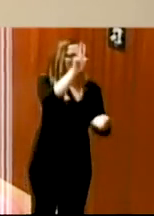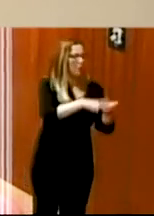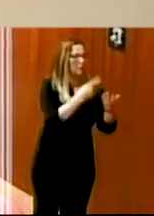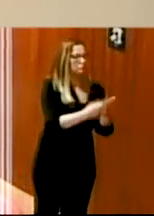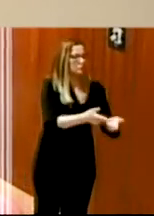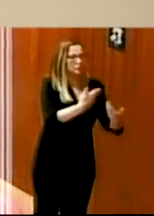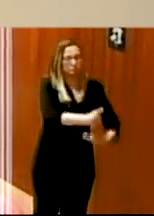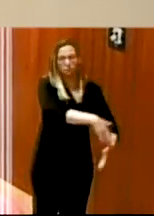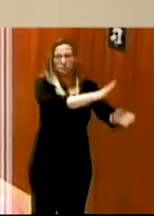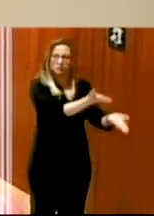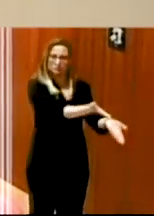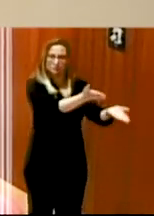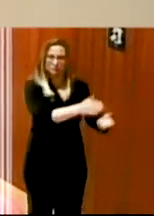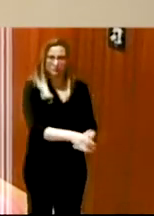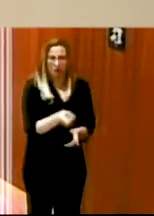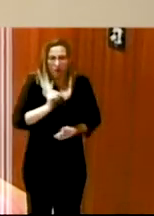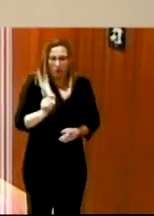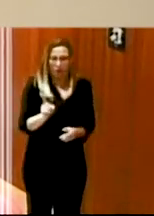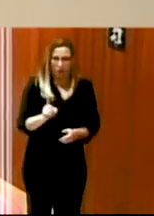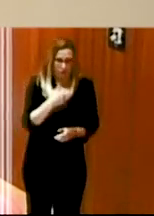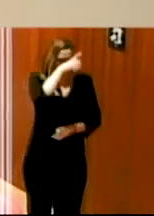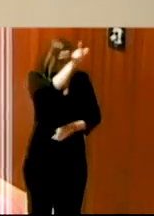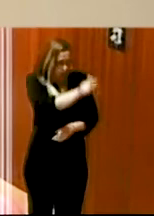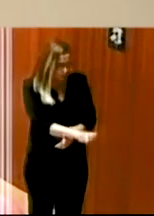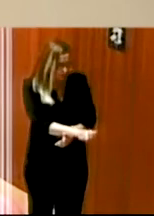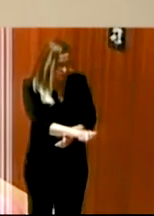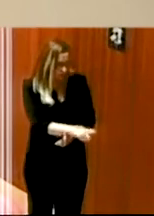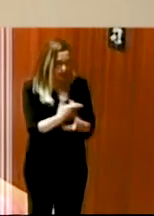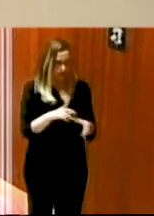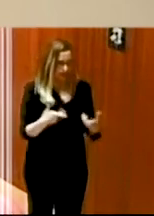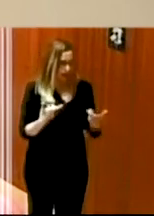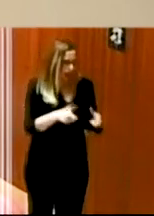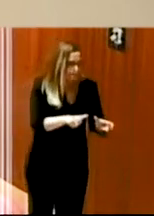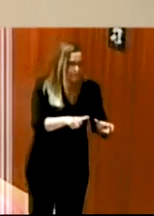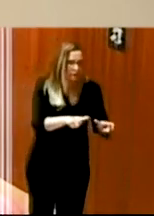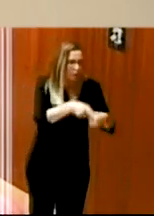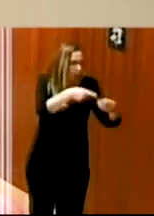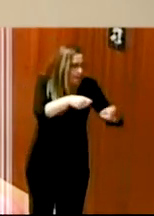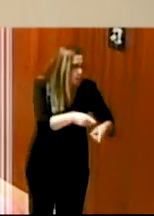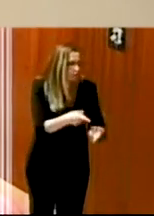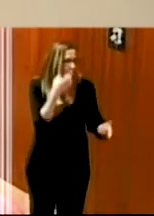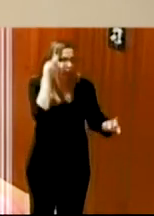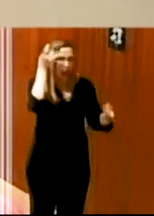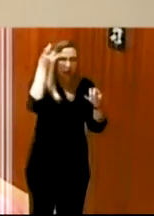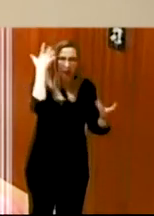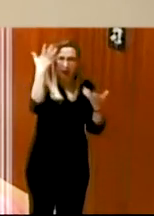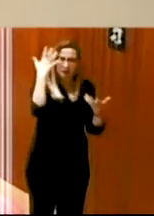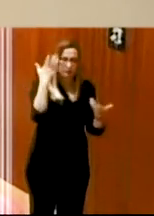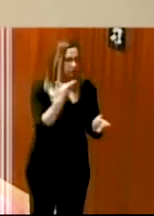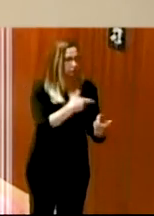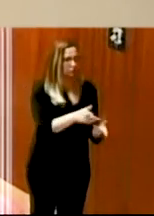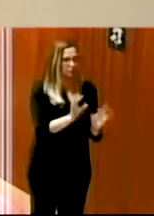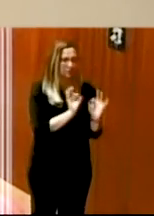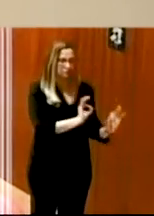sino que fuera realmente una persona que estuviera formada en ese ámbito y que hubiera preparado el